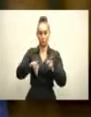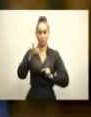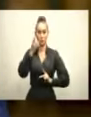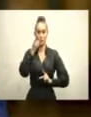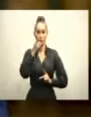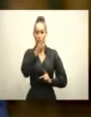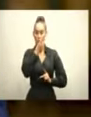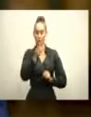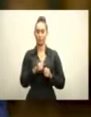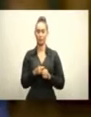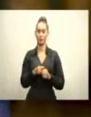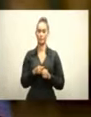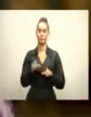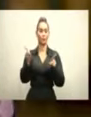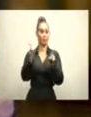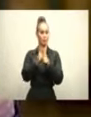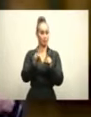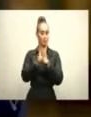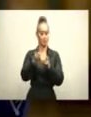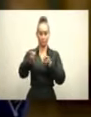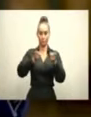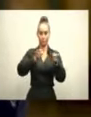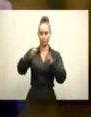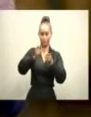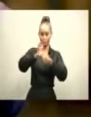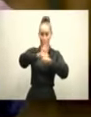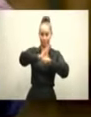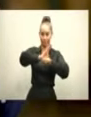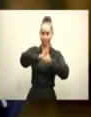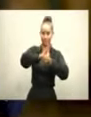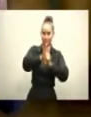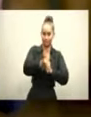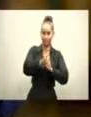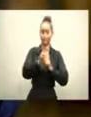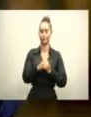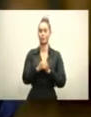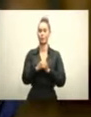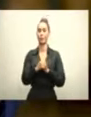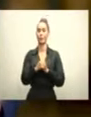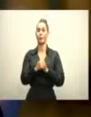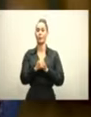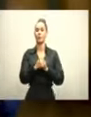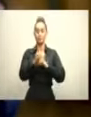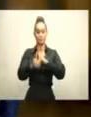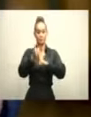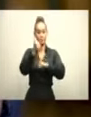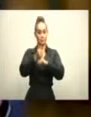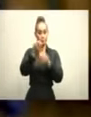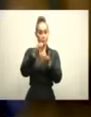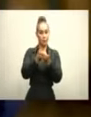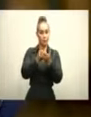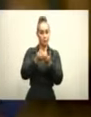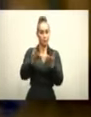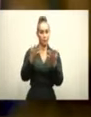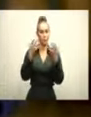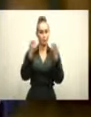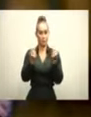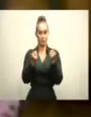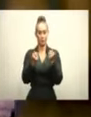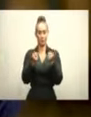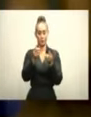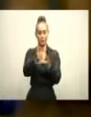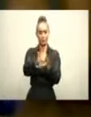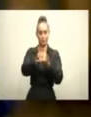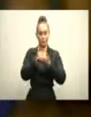controlado la pandemia. Estamos colocando las bases de un crecimiento económico sano y rescatamos y ayudamos a